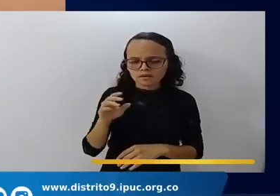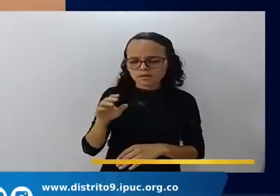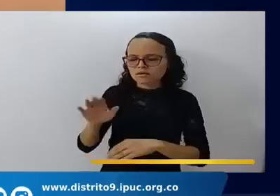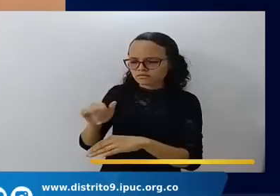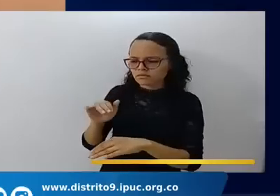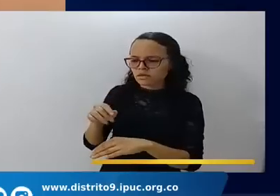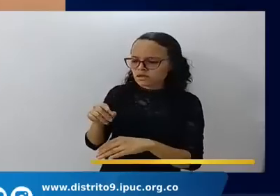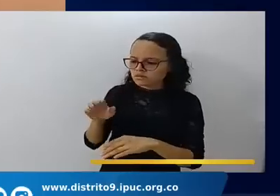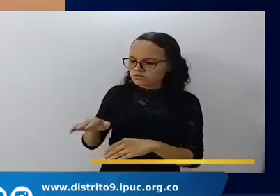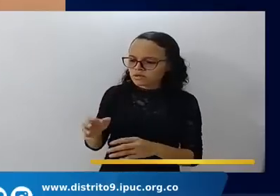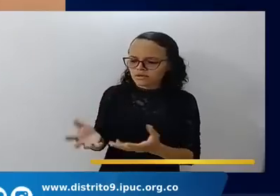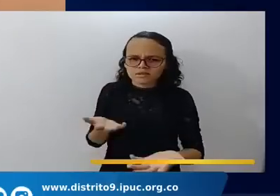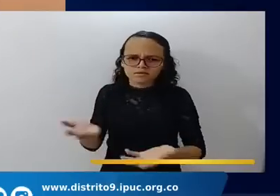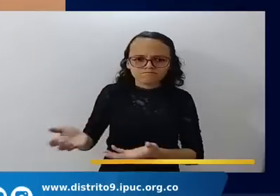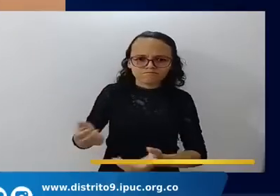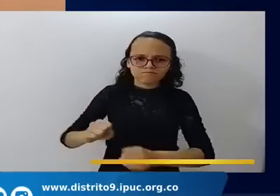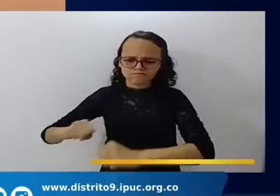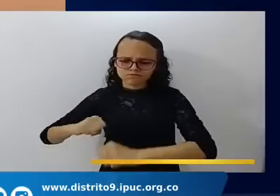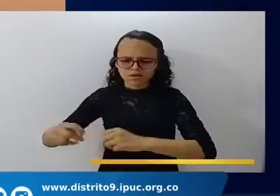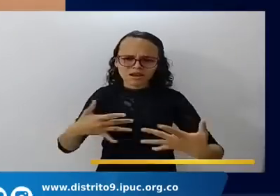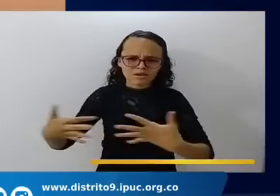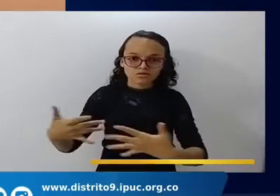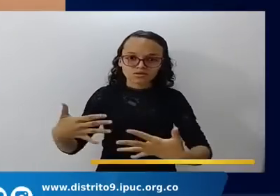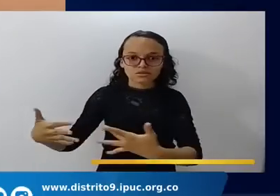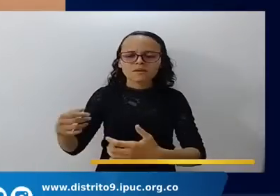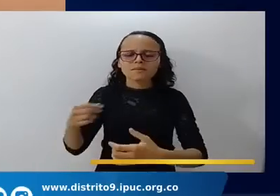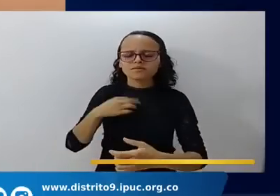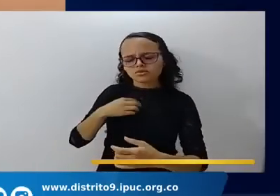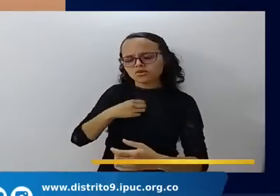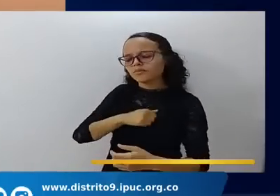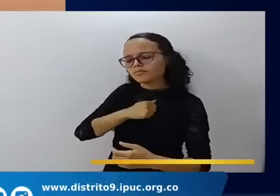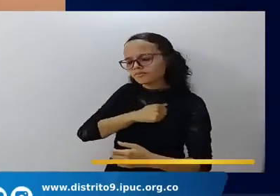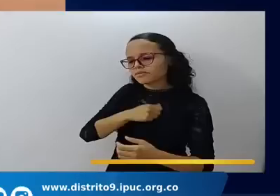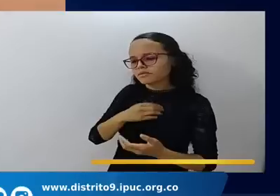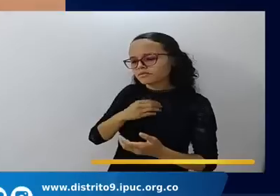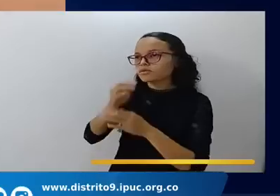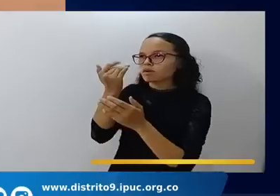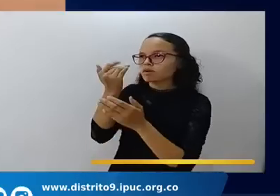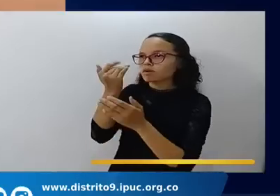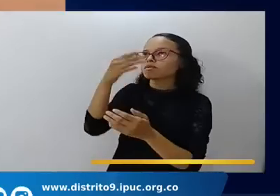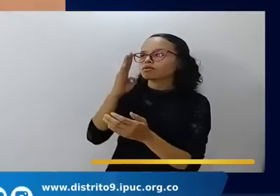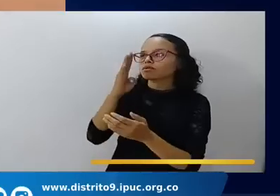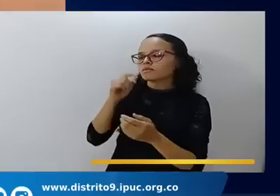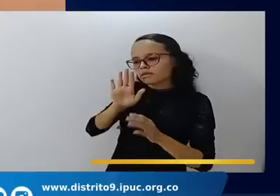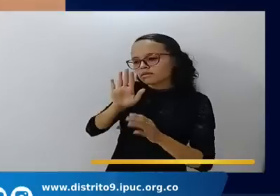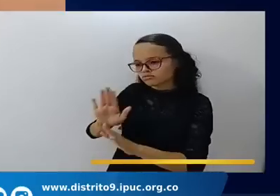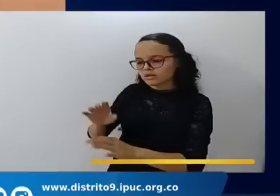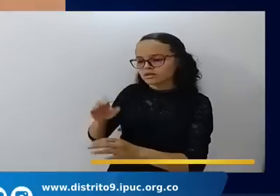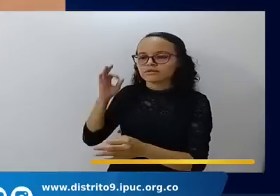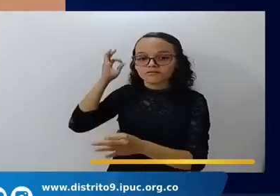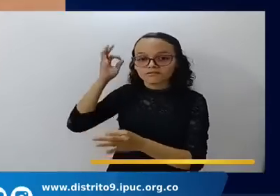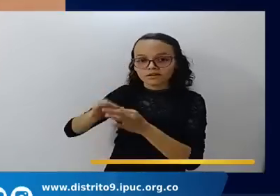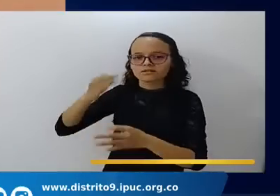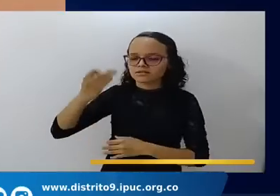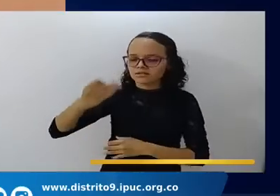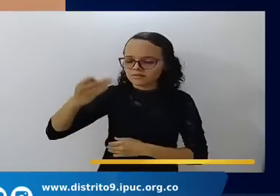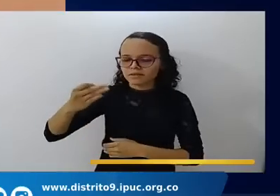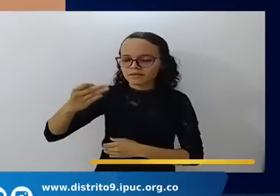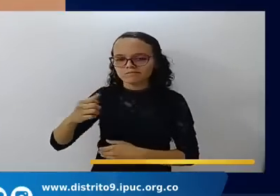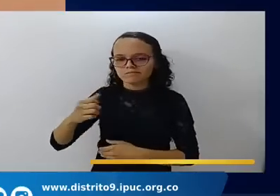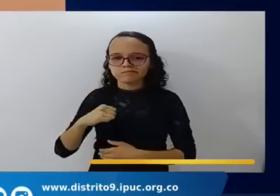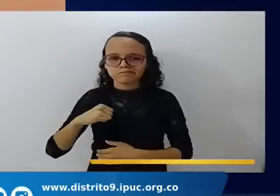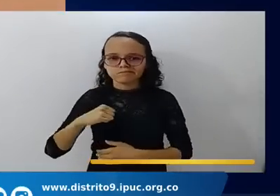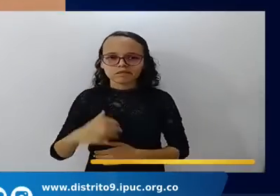tu fe no falte. Que Mire hermano. ¿Sabe qué es lo que el diablo quiere